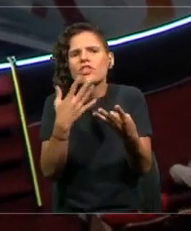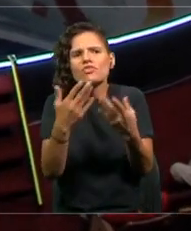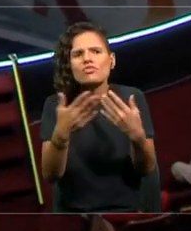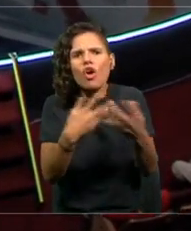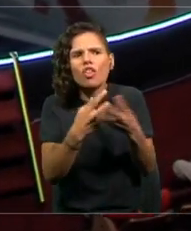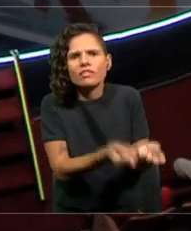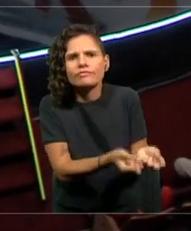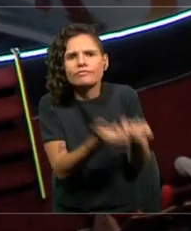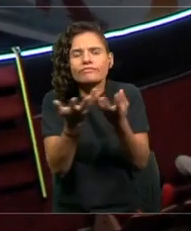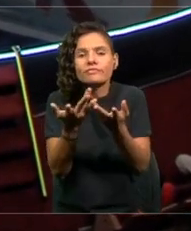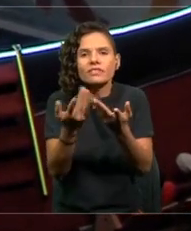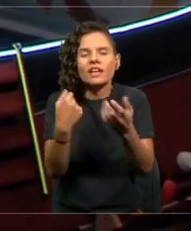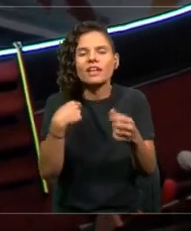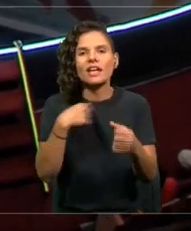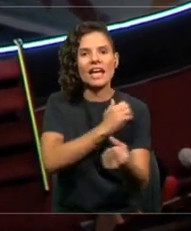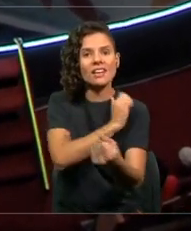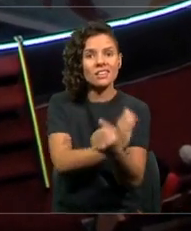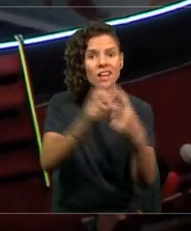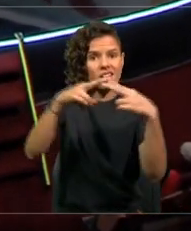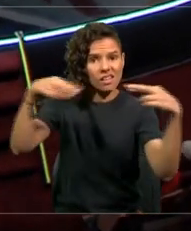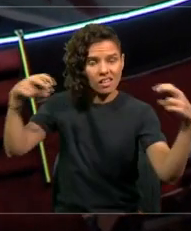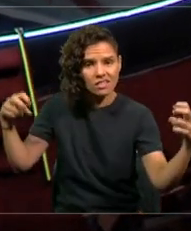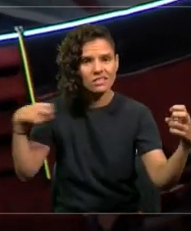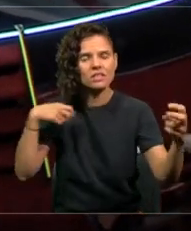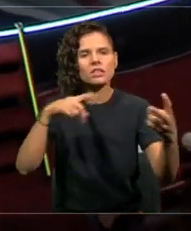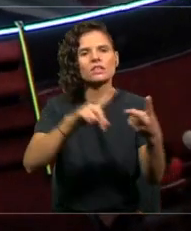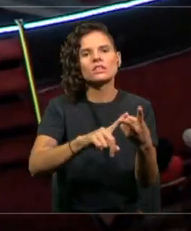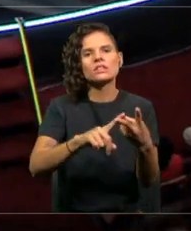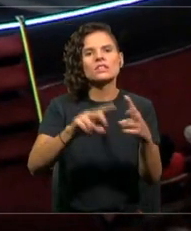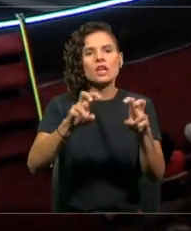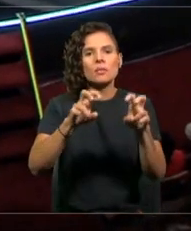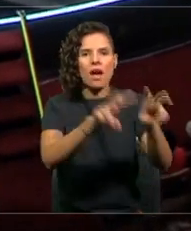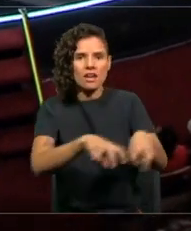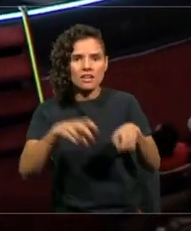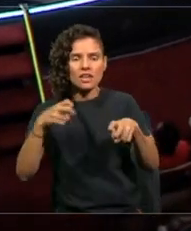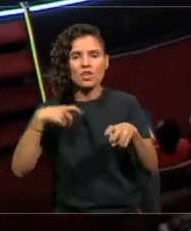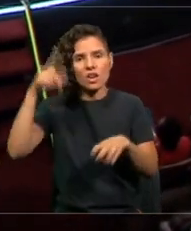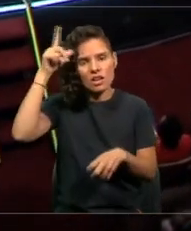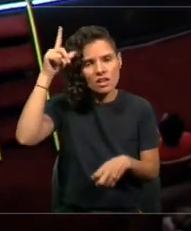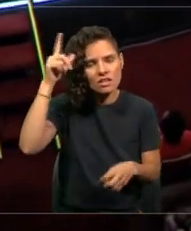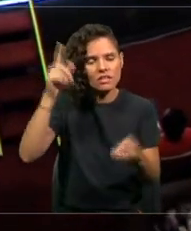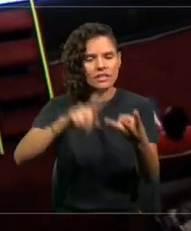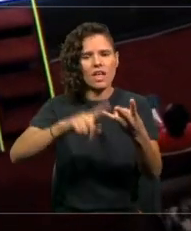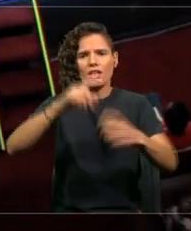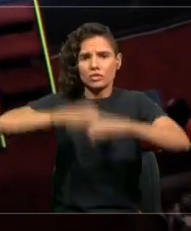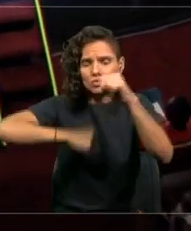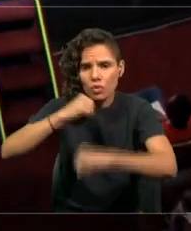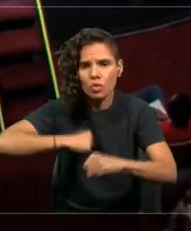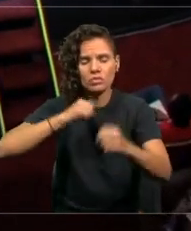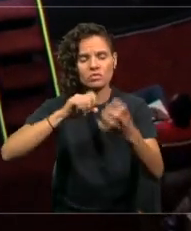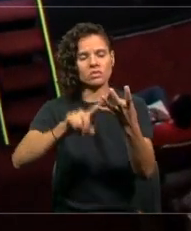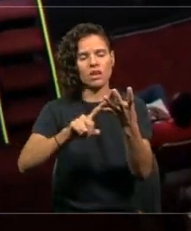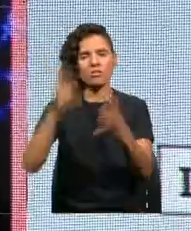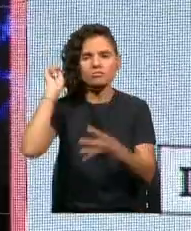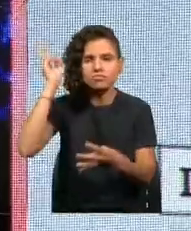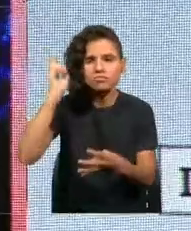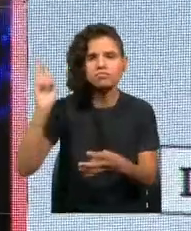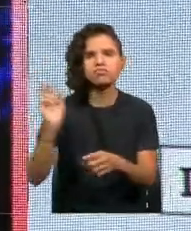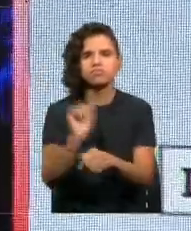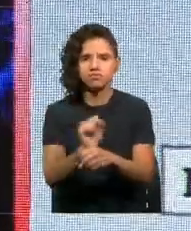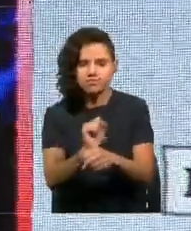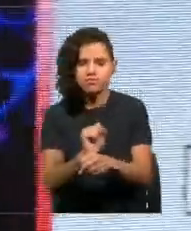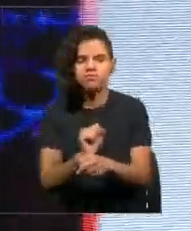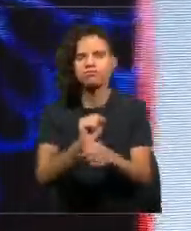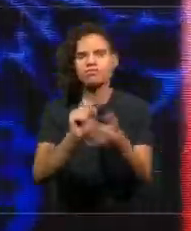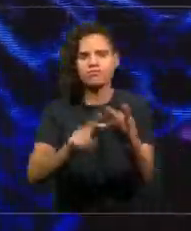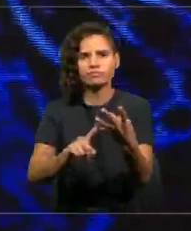es cierto?, provienen del tema agrícola y maderero, provienen de la industria, provienen del transporte, provienen de